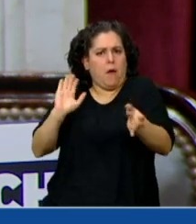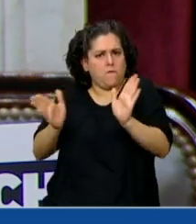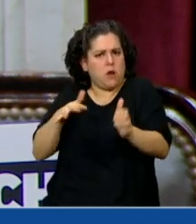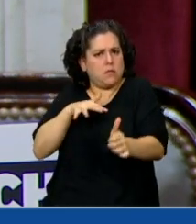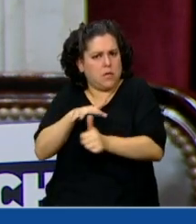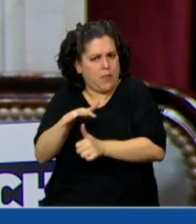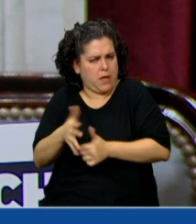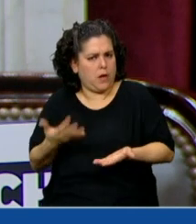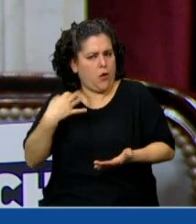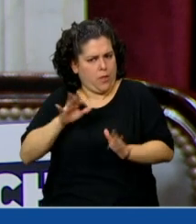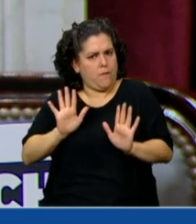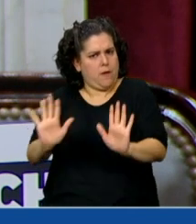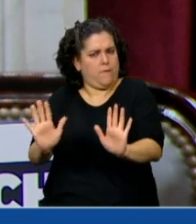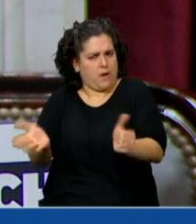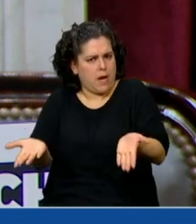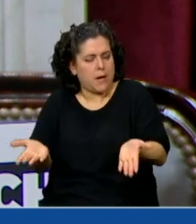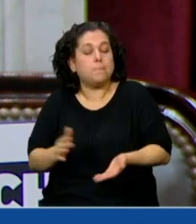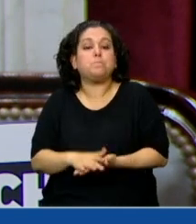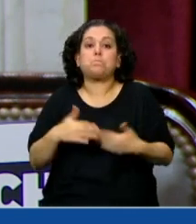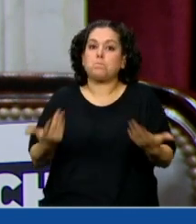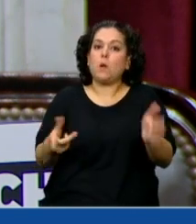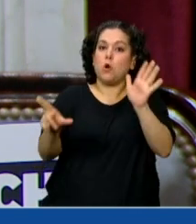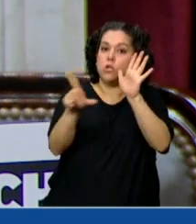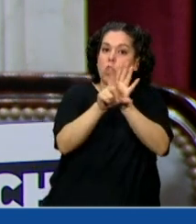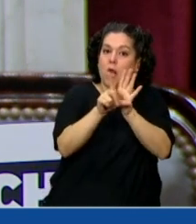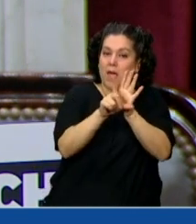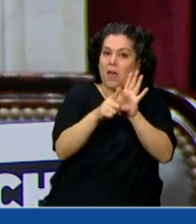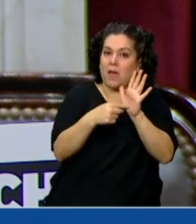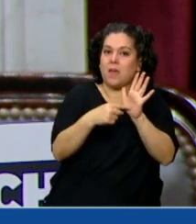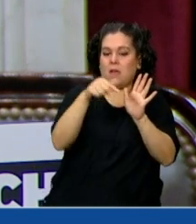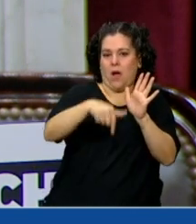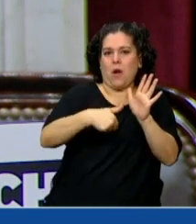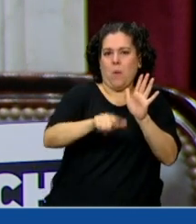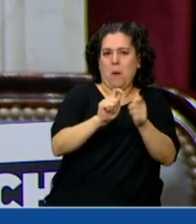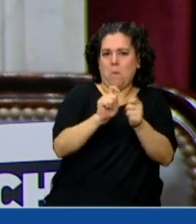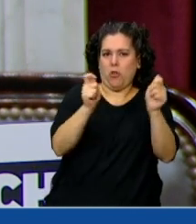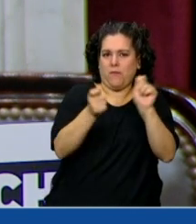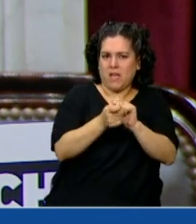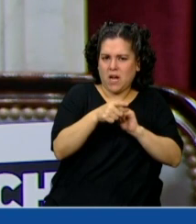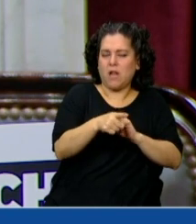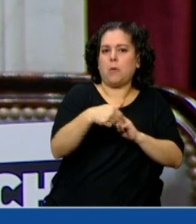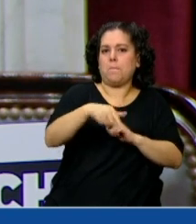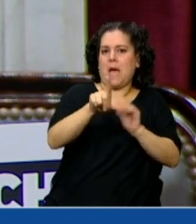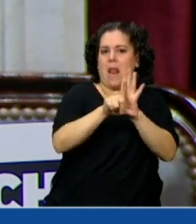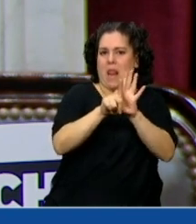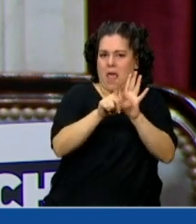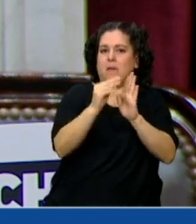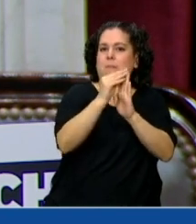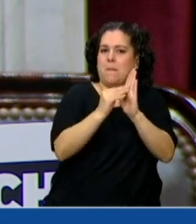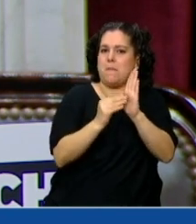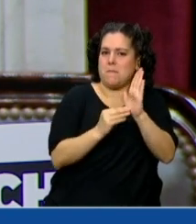En ese sentido, bueno, la ley que se está modificando, que se está ampliando,